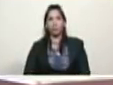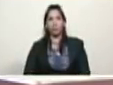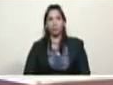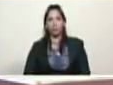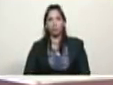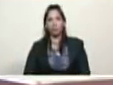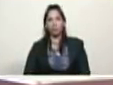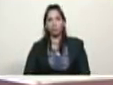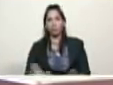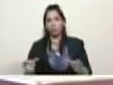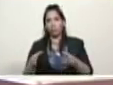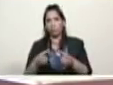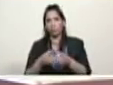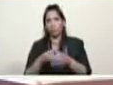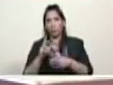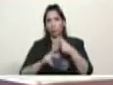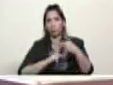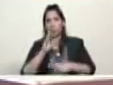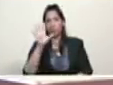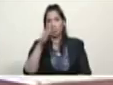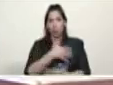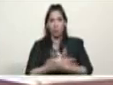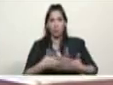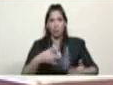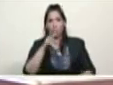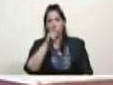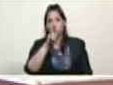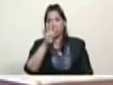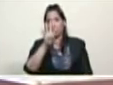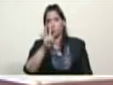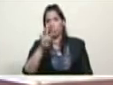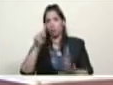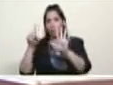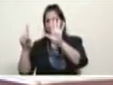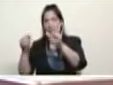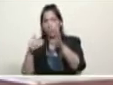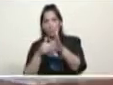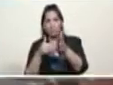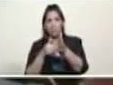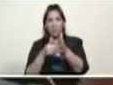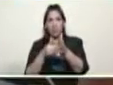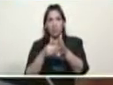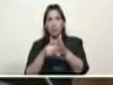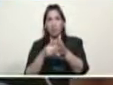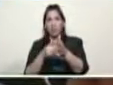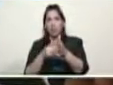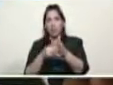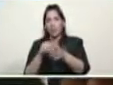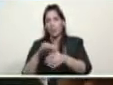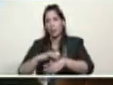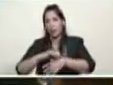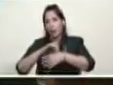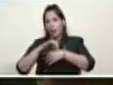pecuario produciremos 5.246.000 toneladas métricas de cárnicos. Gracias. Gracias.